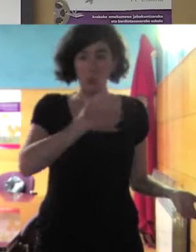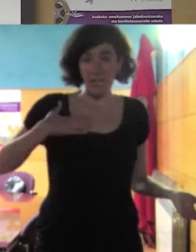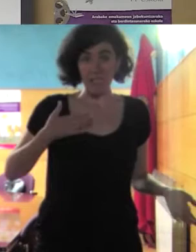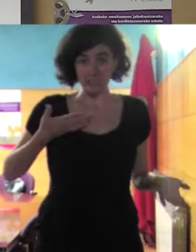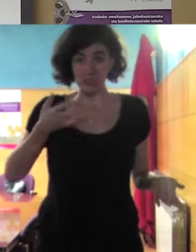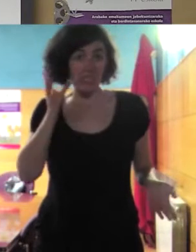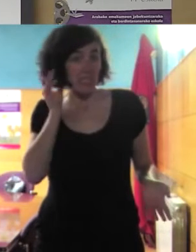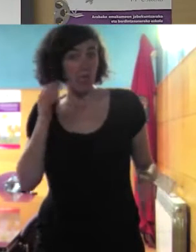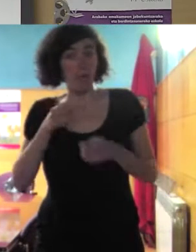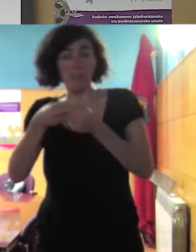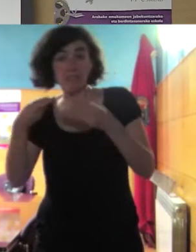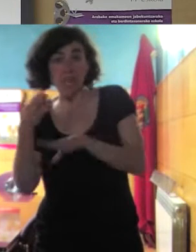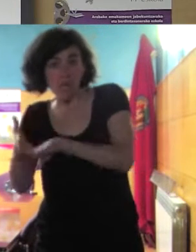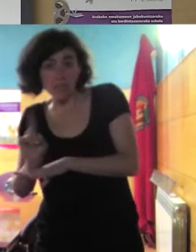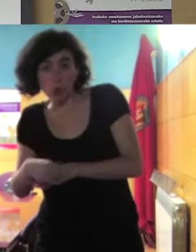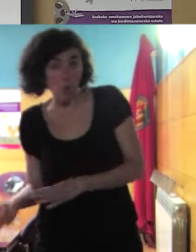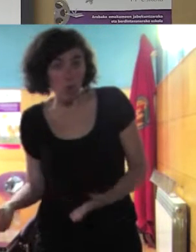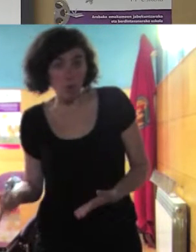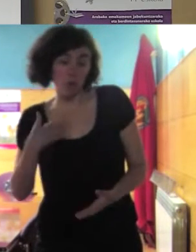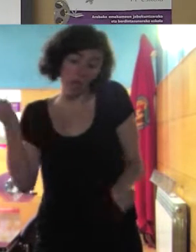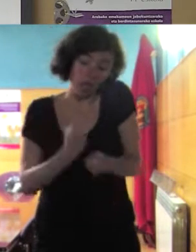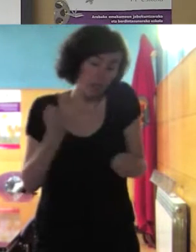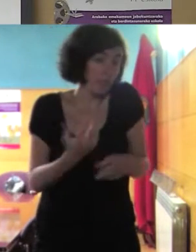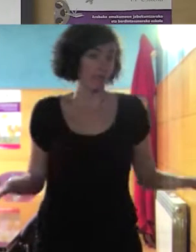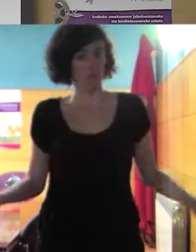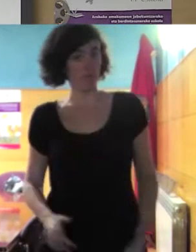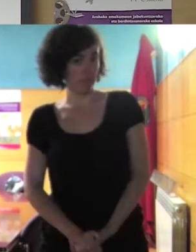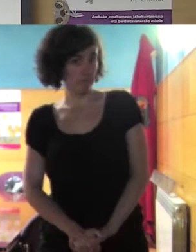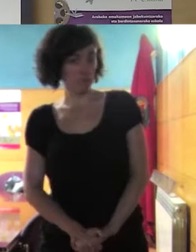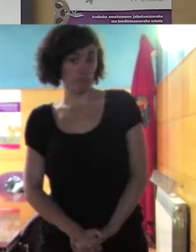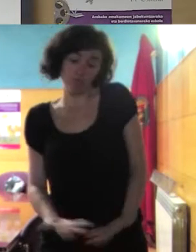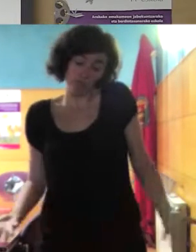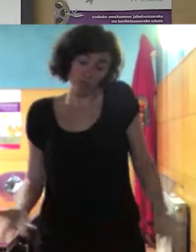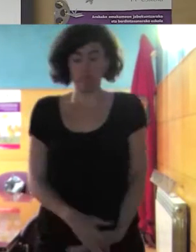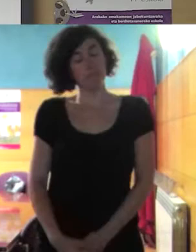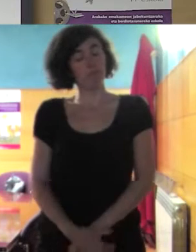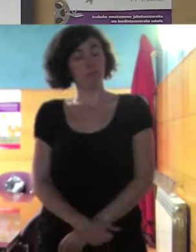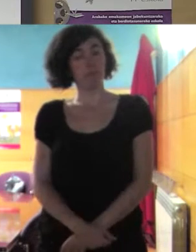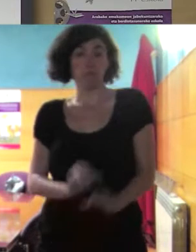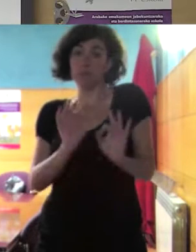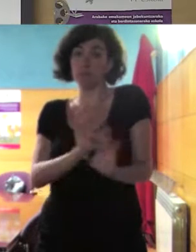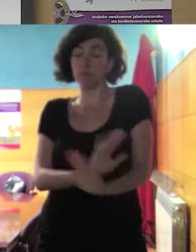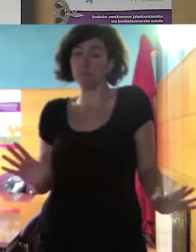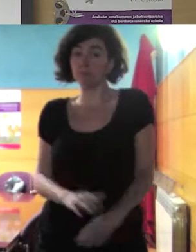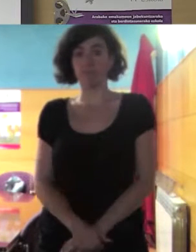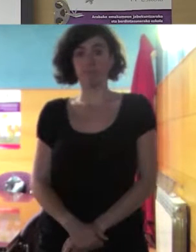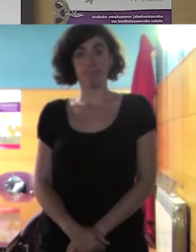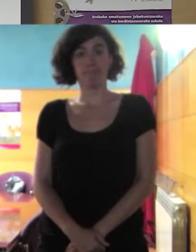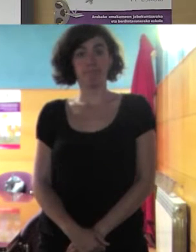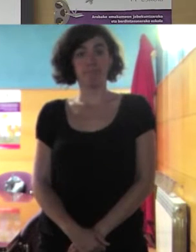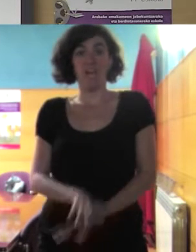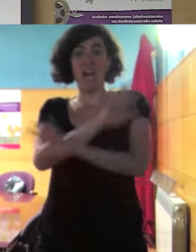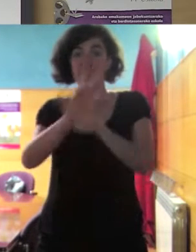piscina pues hay que currárselo va a haber que currárselo y esto es la diversidad que exige